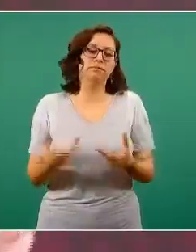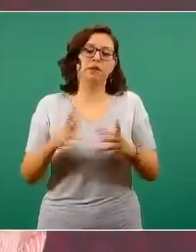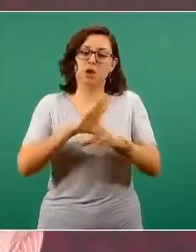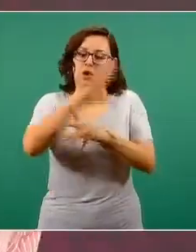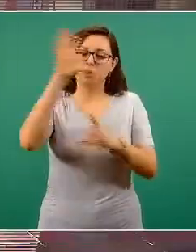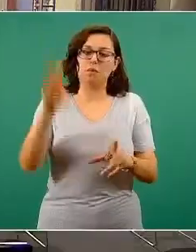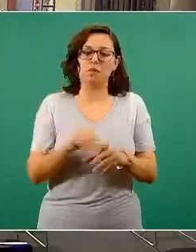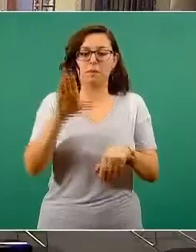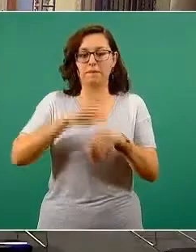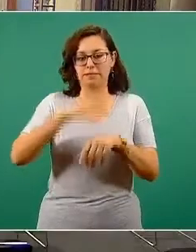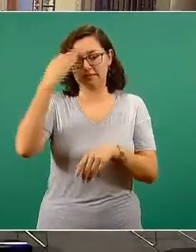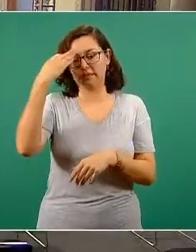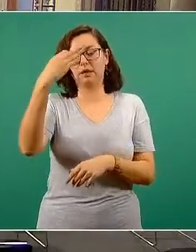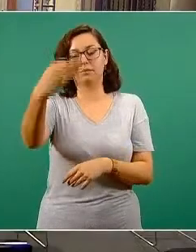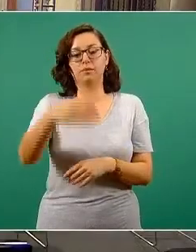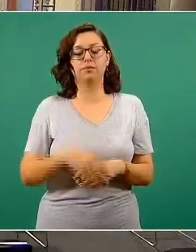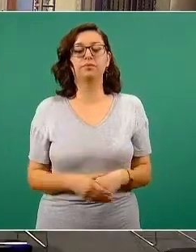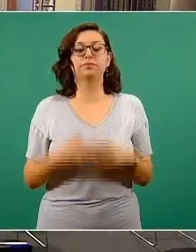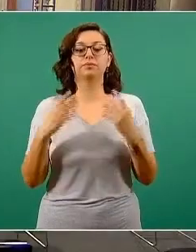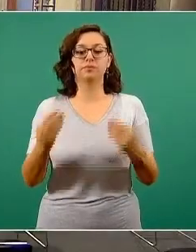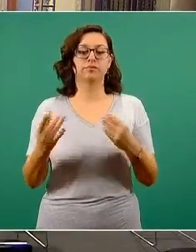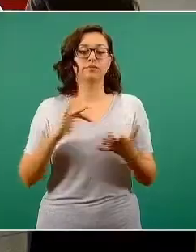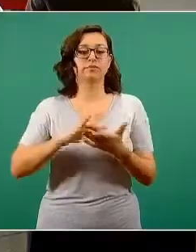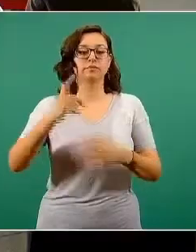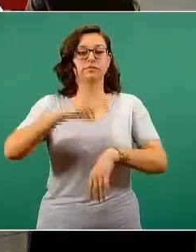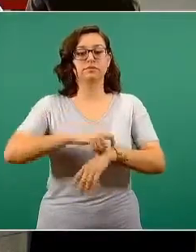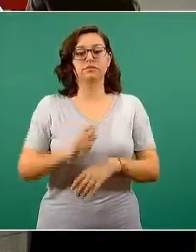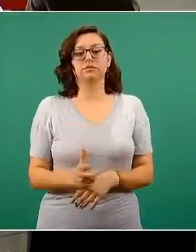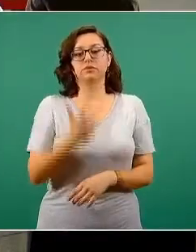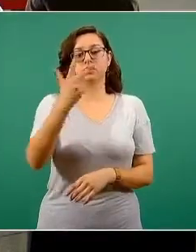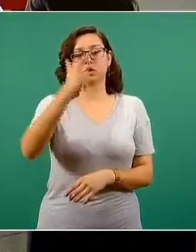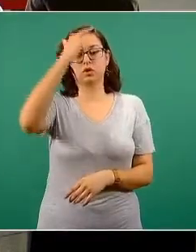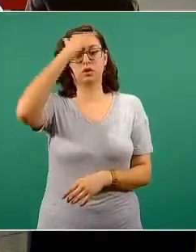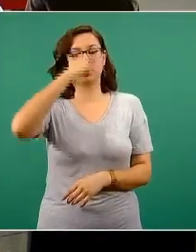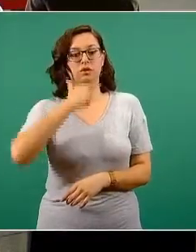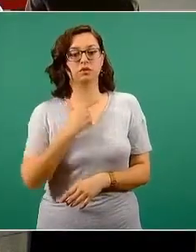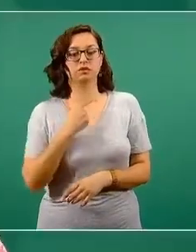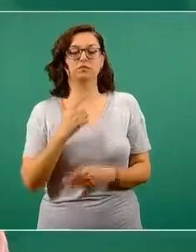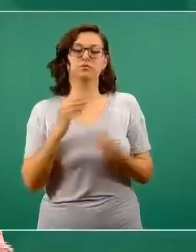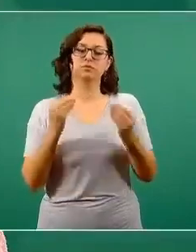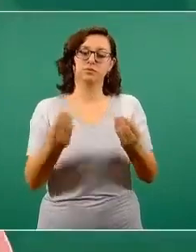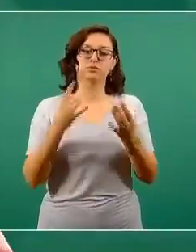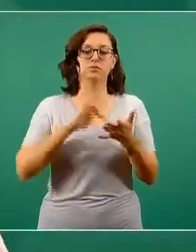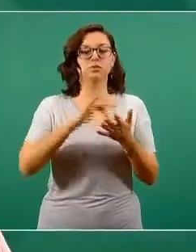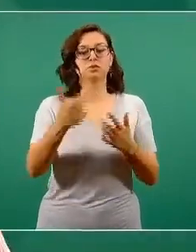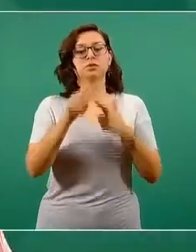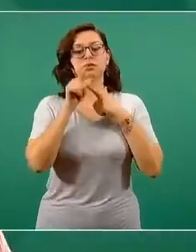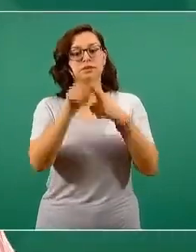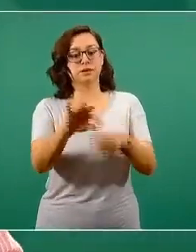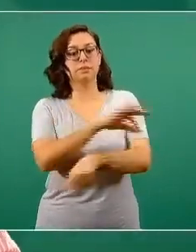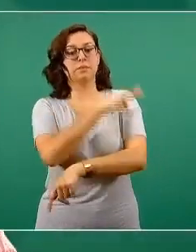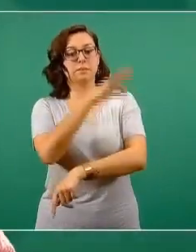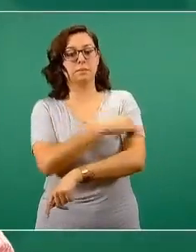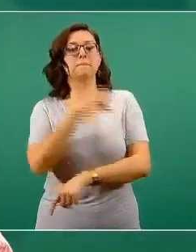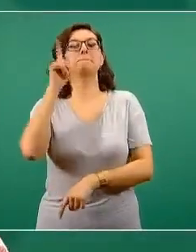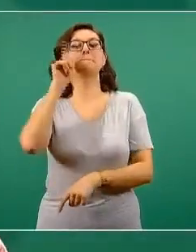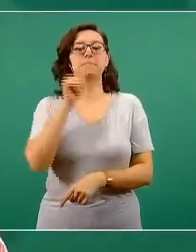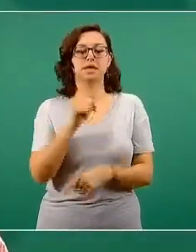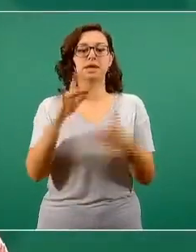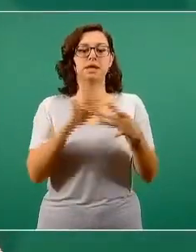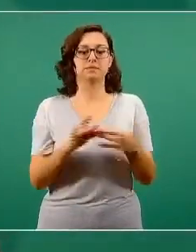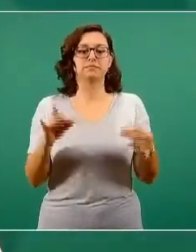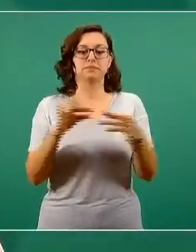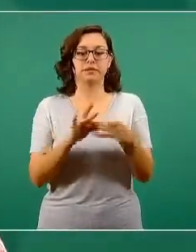y la duración de la inmunidad muchas gracias son las ocho de la noche les agradecemos seguimos vacunando mañana vamos a explicar